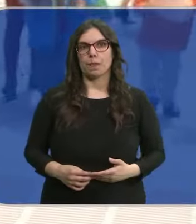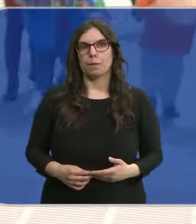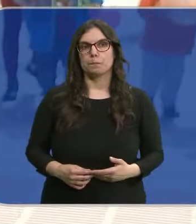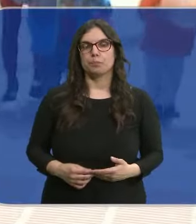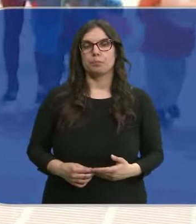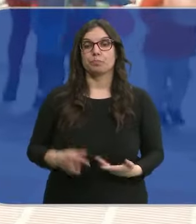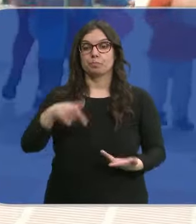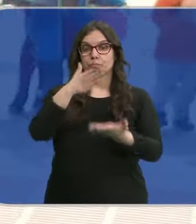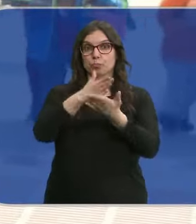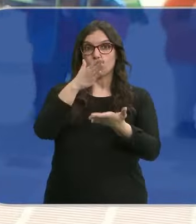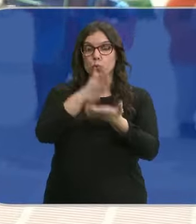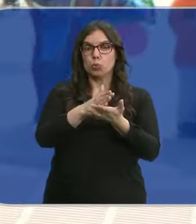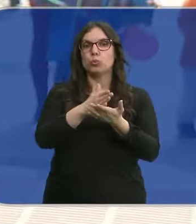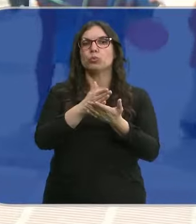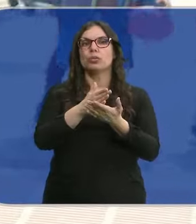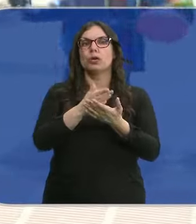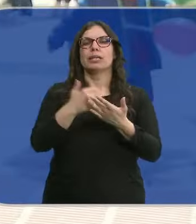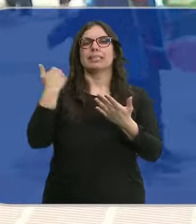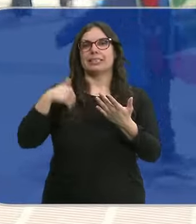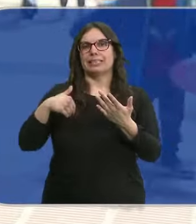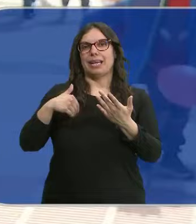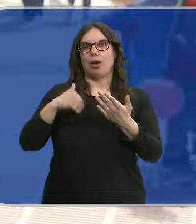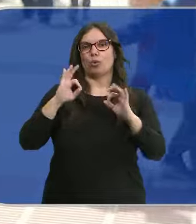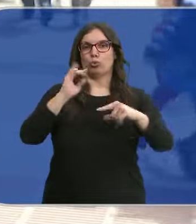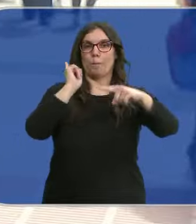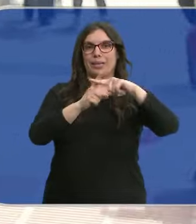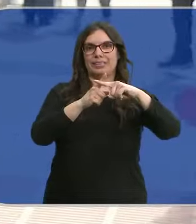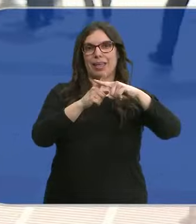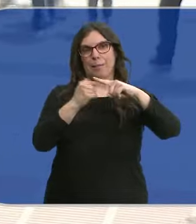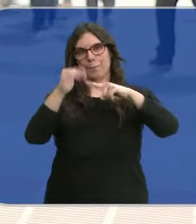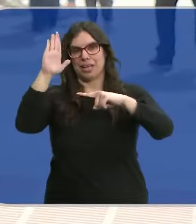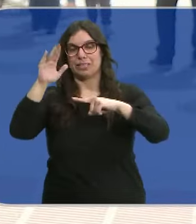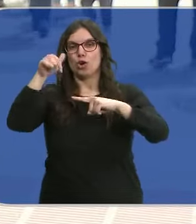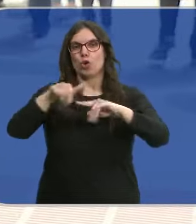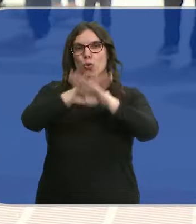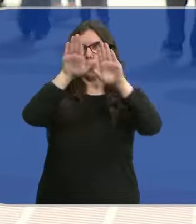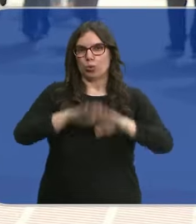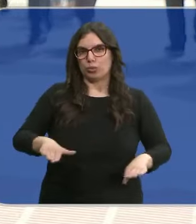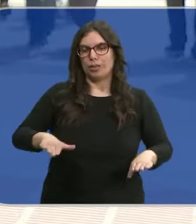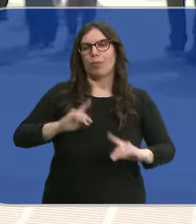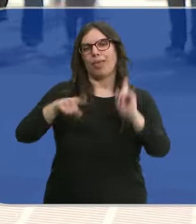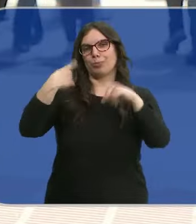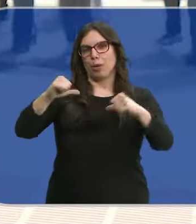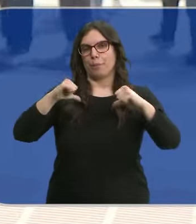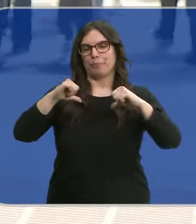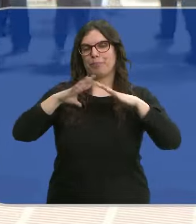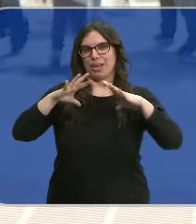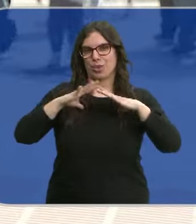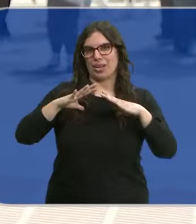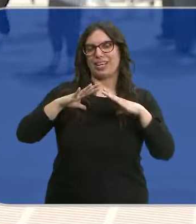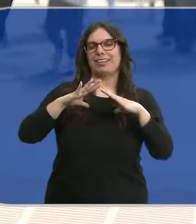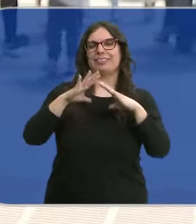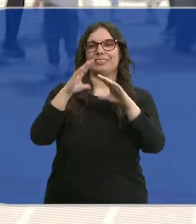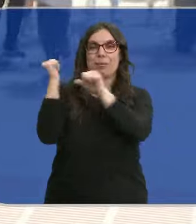El curso escolar ha superado el Ecuador y hoy último día de clase antes de las vacaciones de Semana Santa. Las